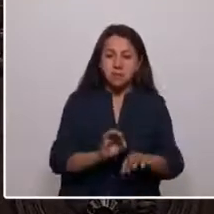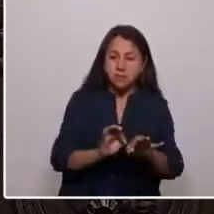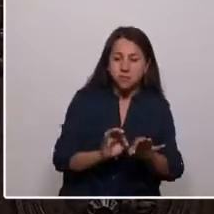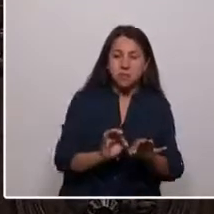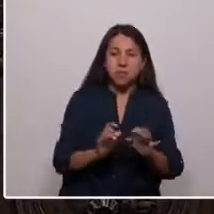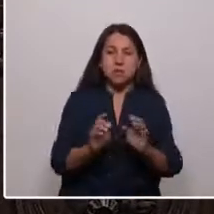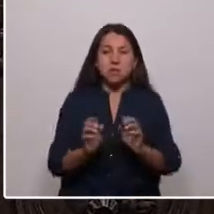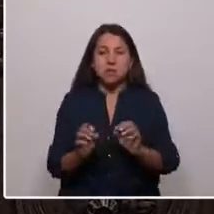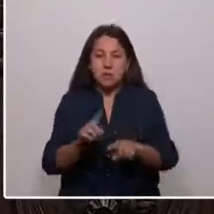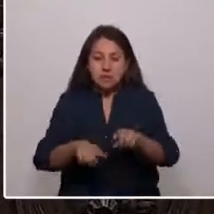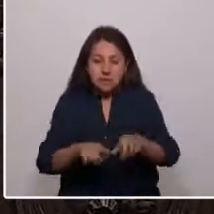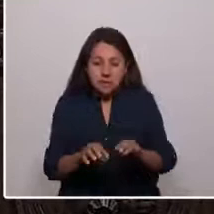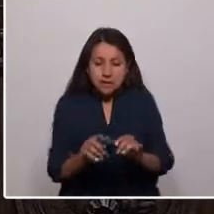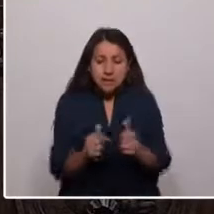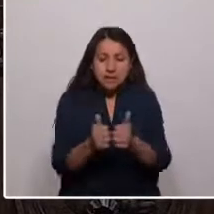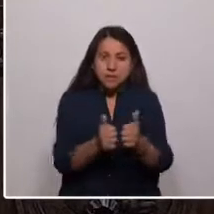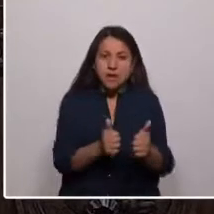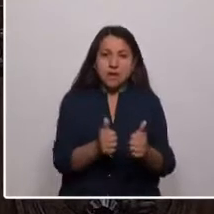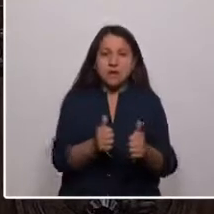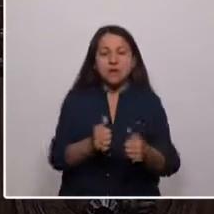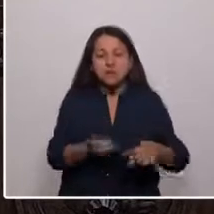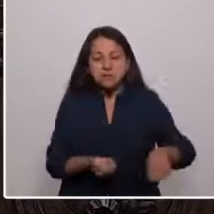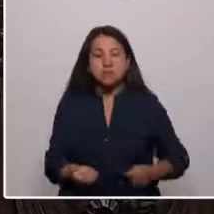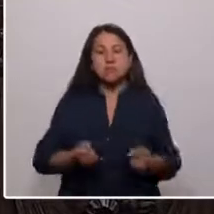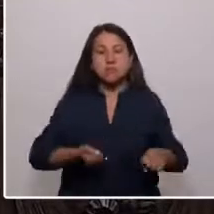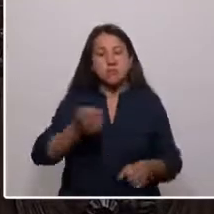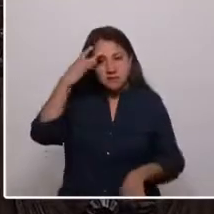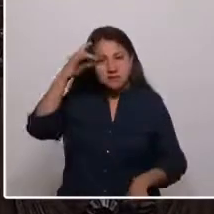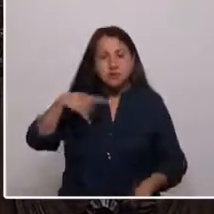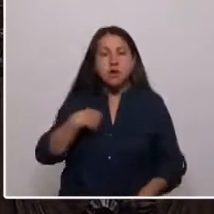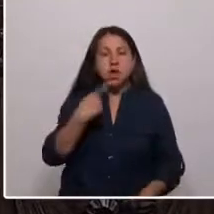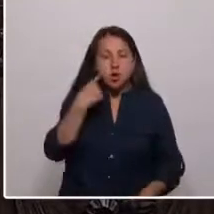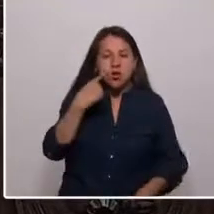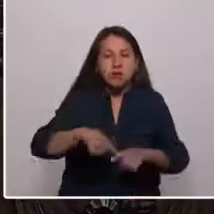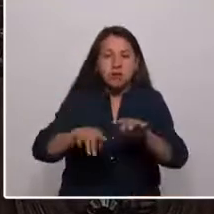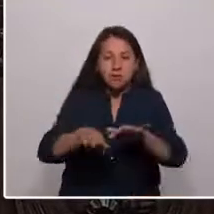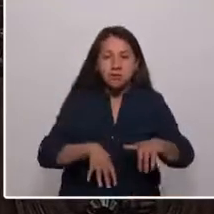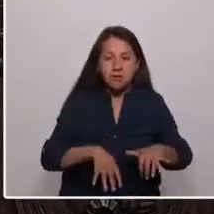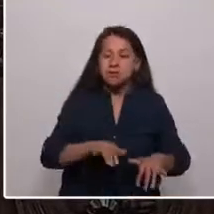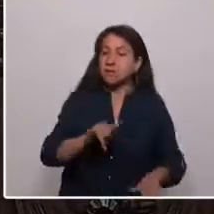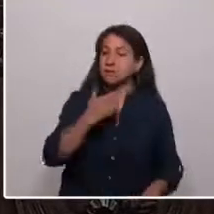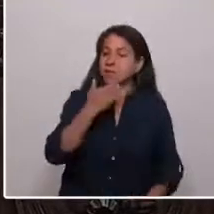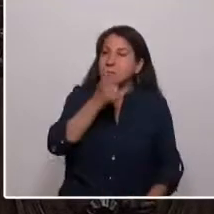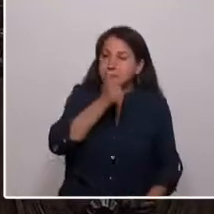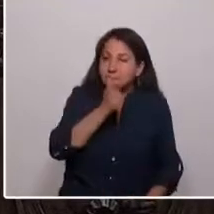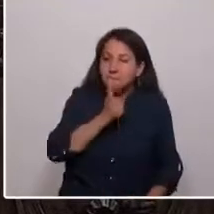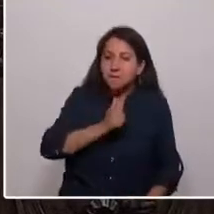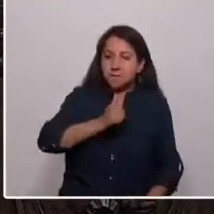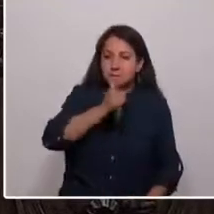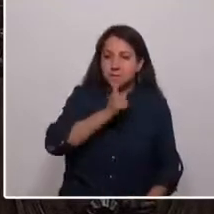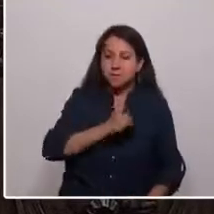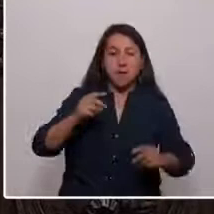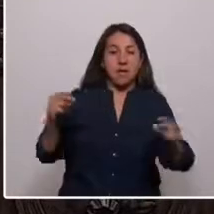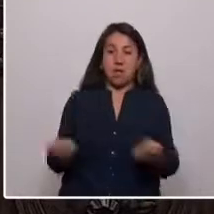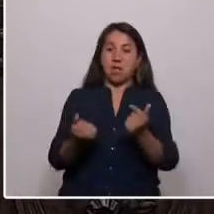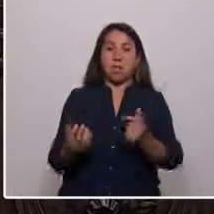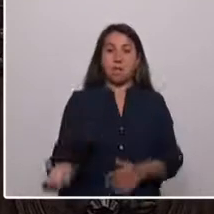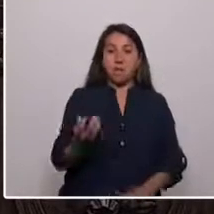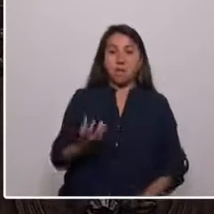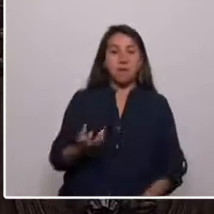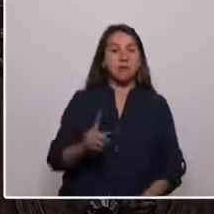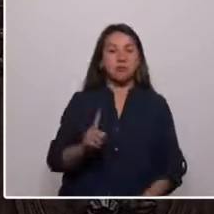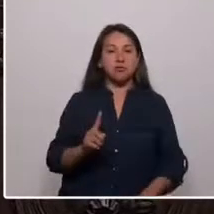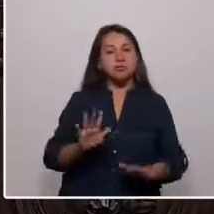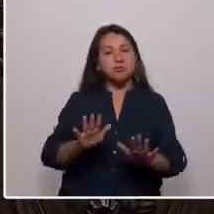fértil, manos expertas, trabajadoras y paciencia. Solo así lo que sembremos nacerá, echará